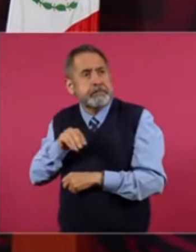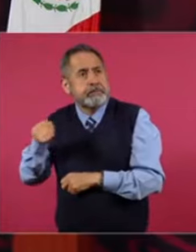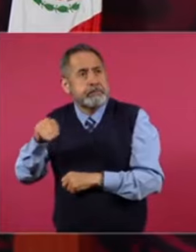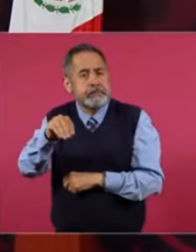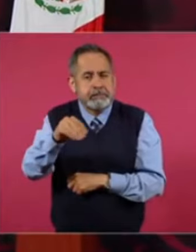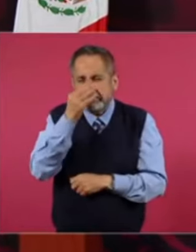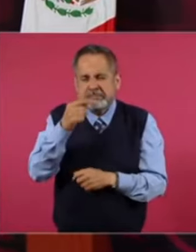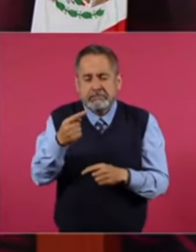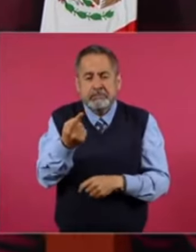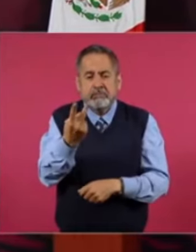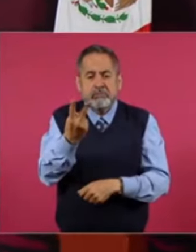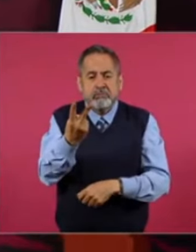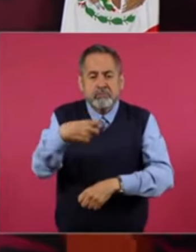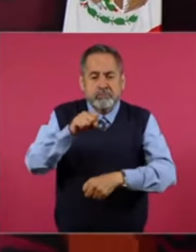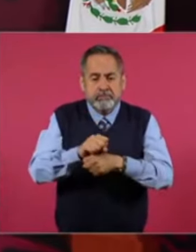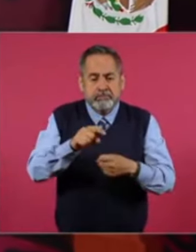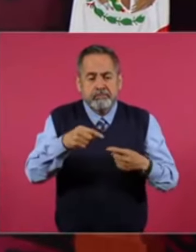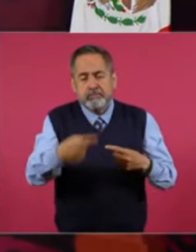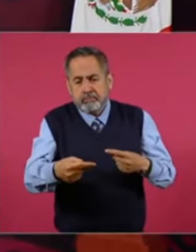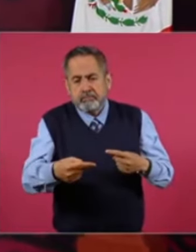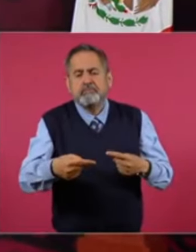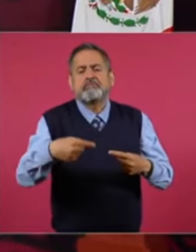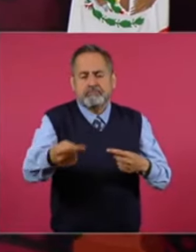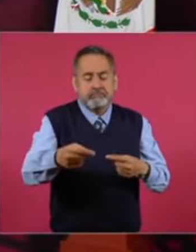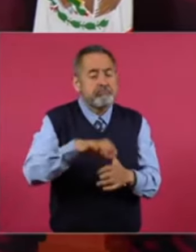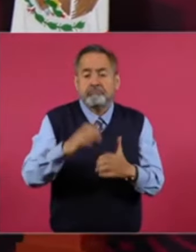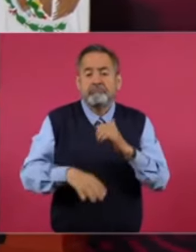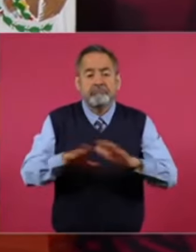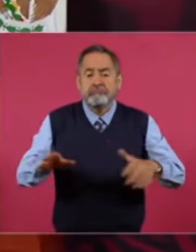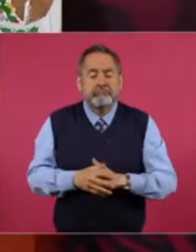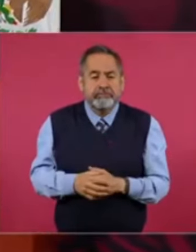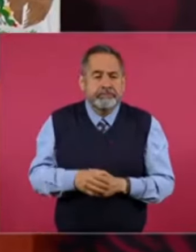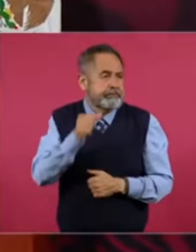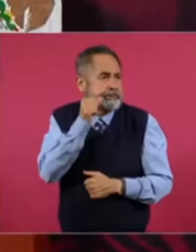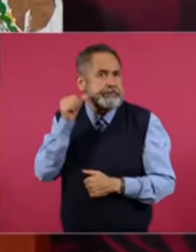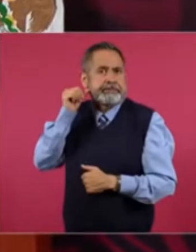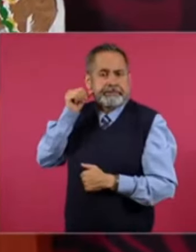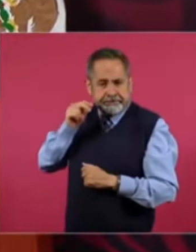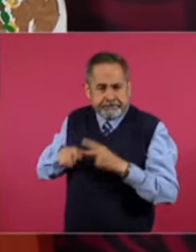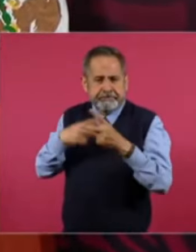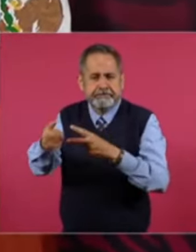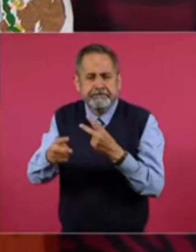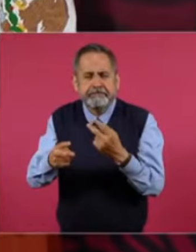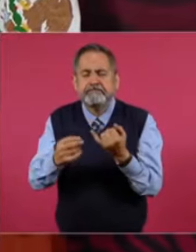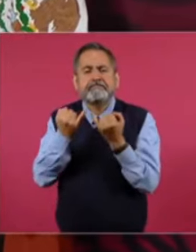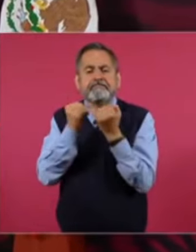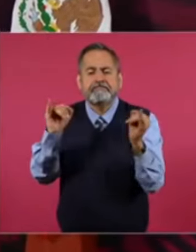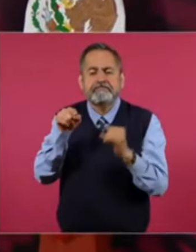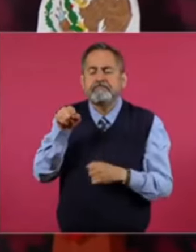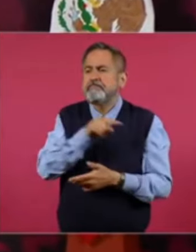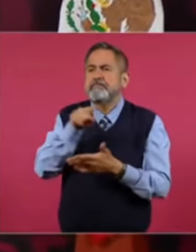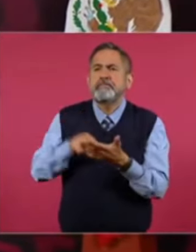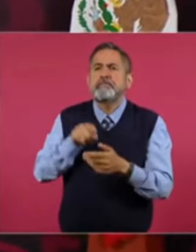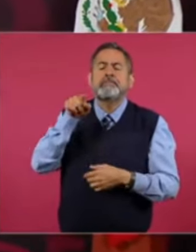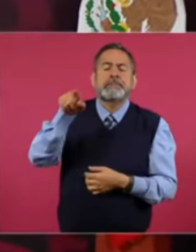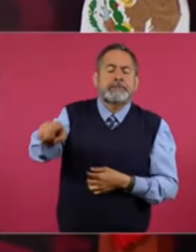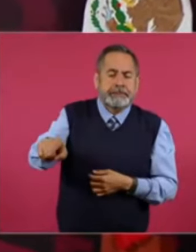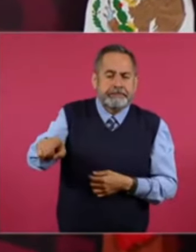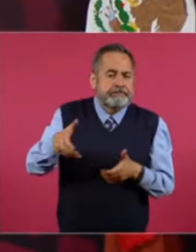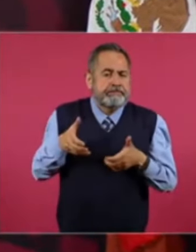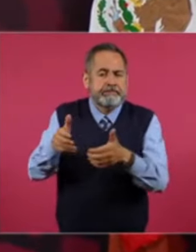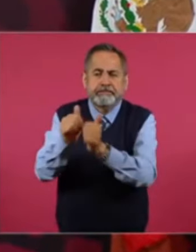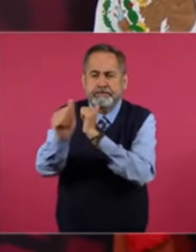quedan. Dos fines de semana. Ayer. Estuvimos. Inaugurando. La ampliación. De la